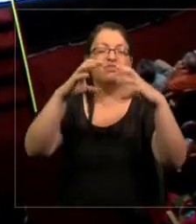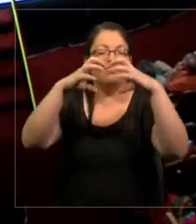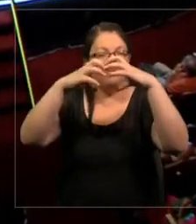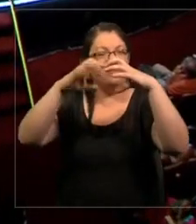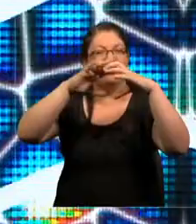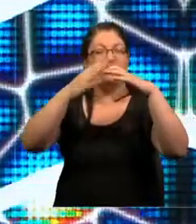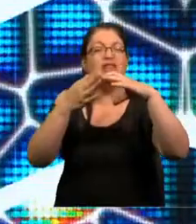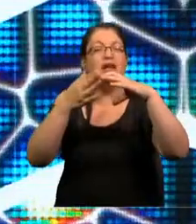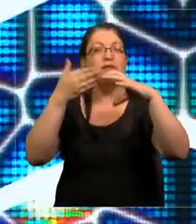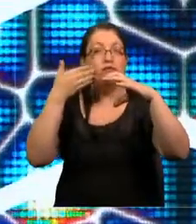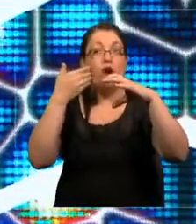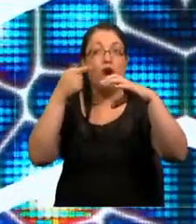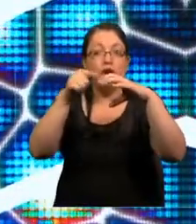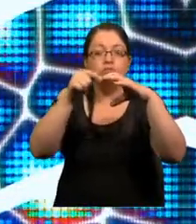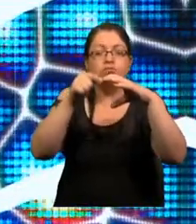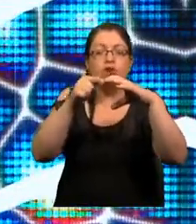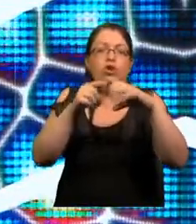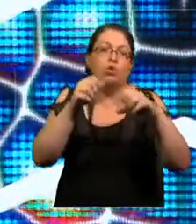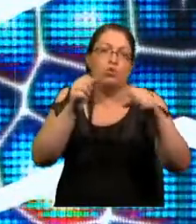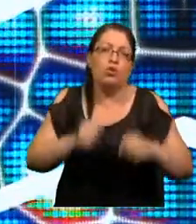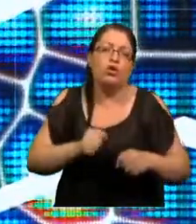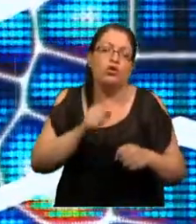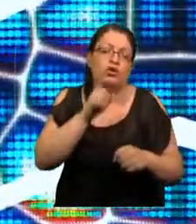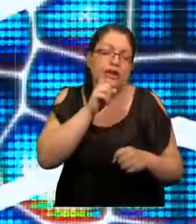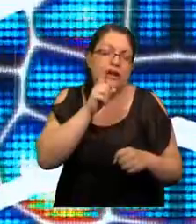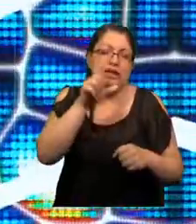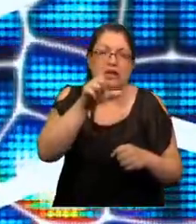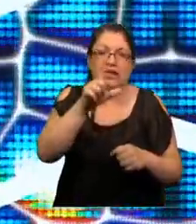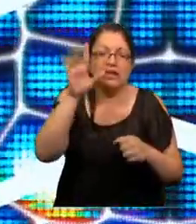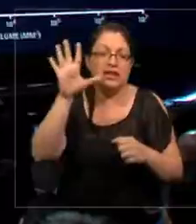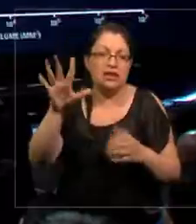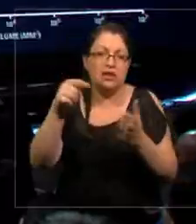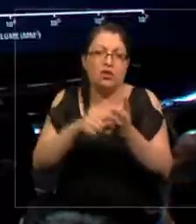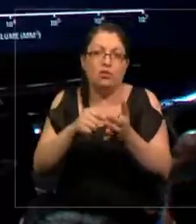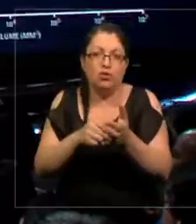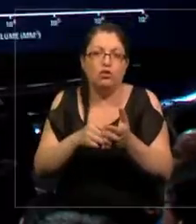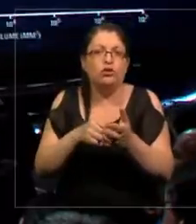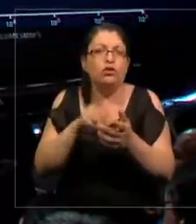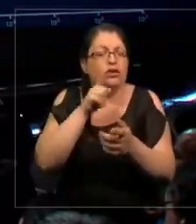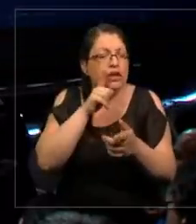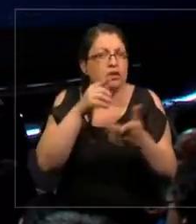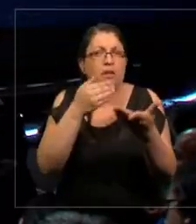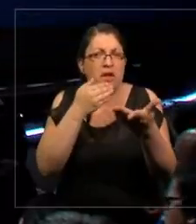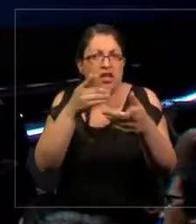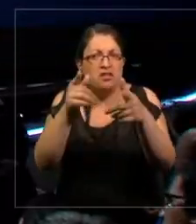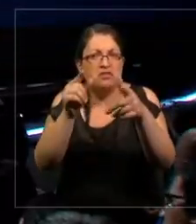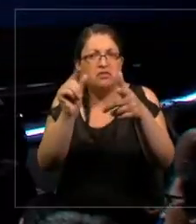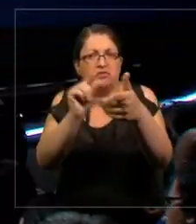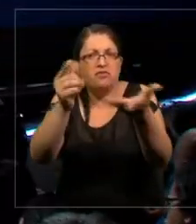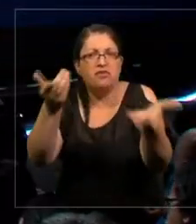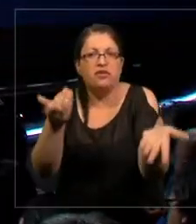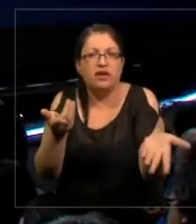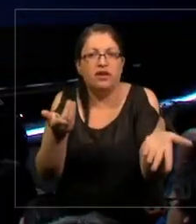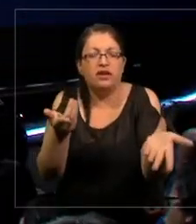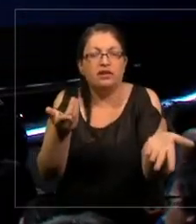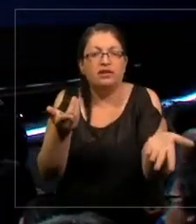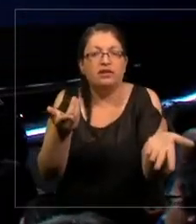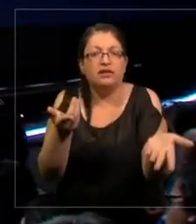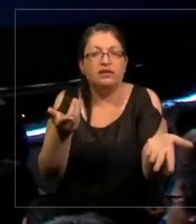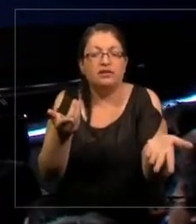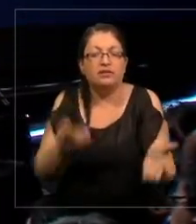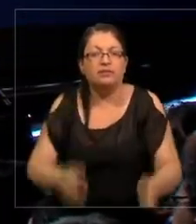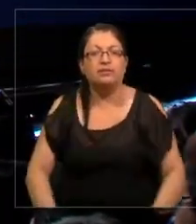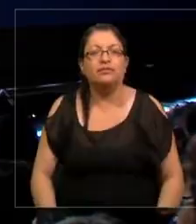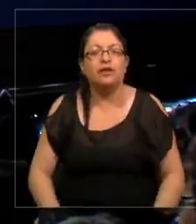puede tener 75 puntos. Tiene una extraordinaria simplicidad dentro de una diversidad